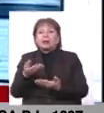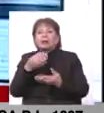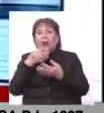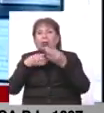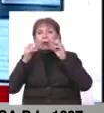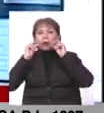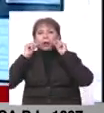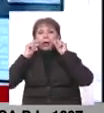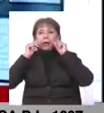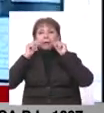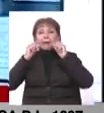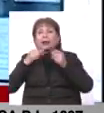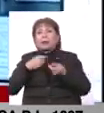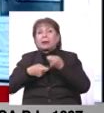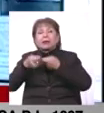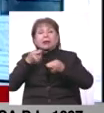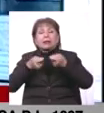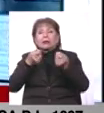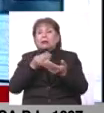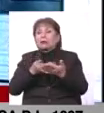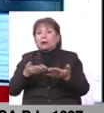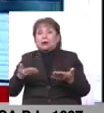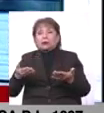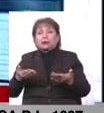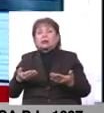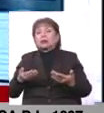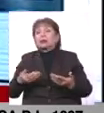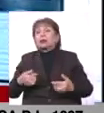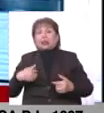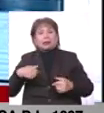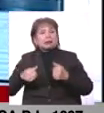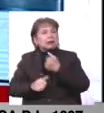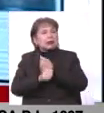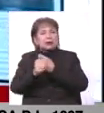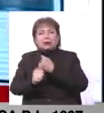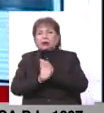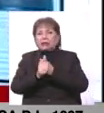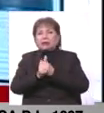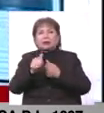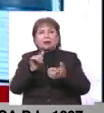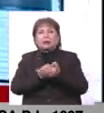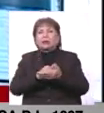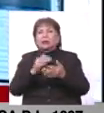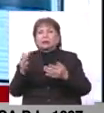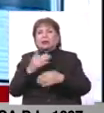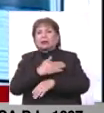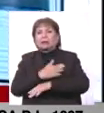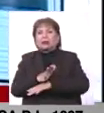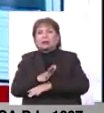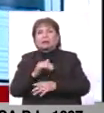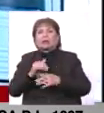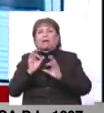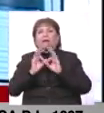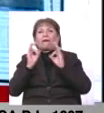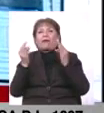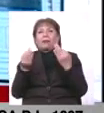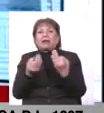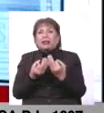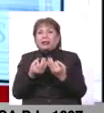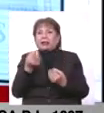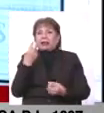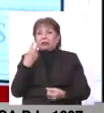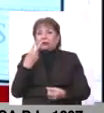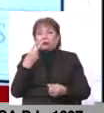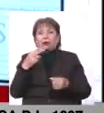vendiendo golosinas, también están en ese riesgo, tanto en riesgo como en desprotección familiar. En estas dos